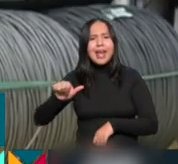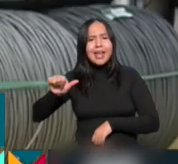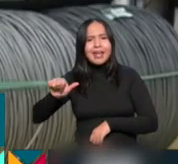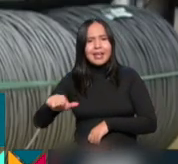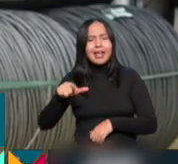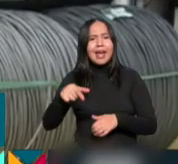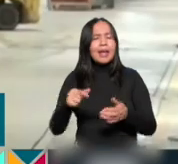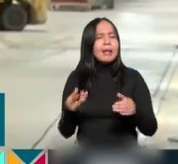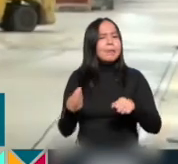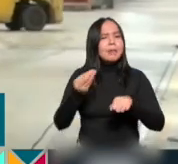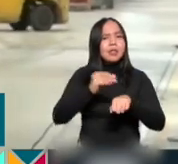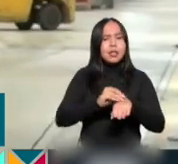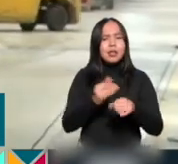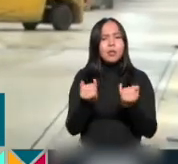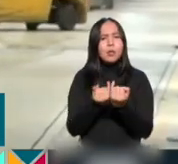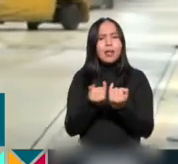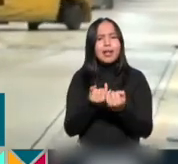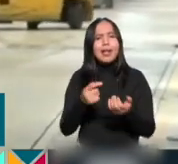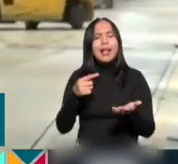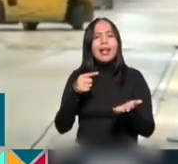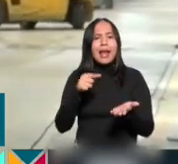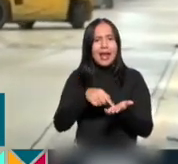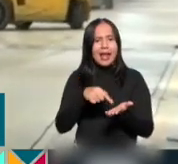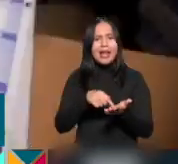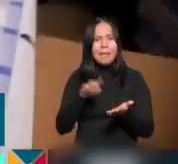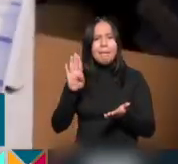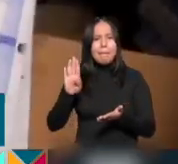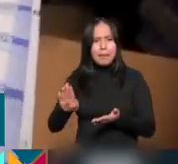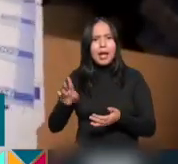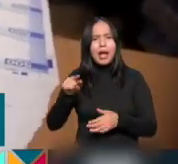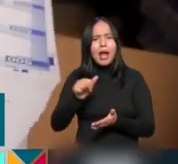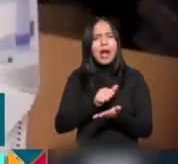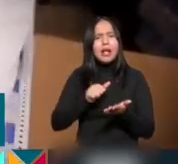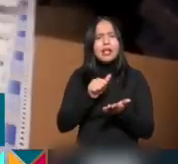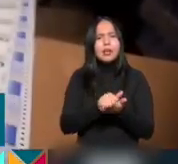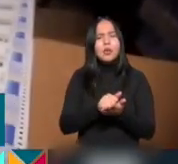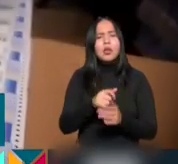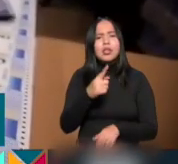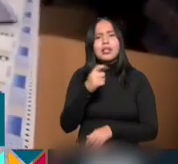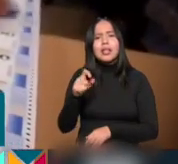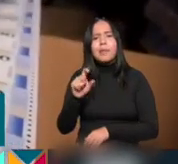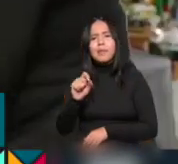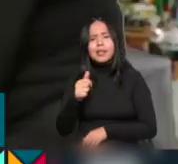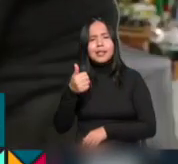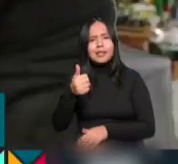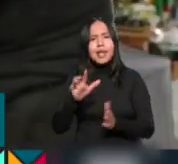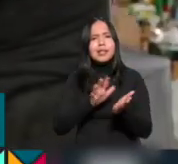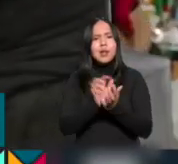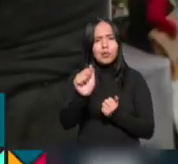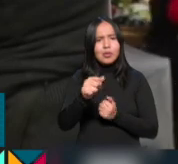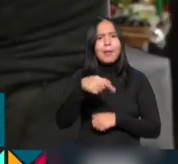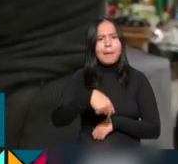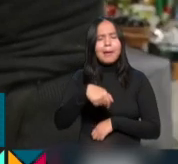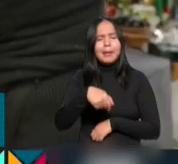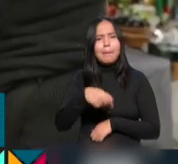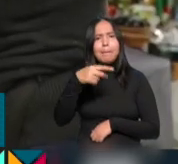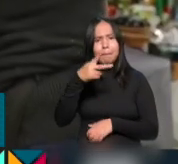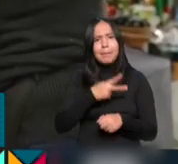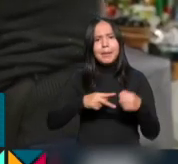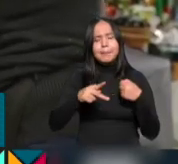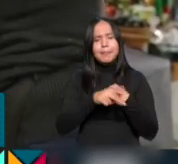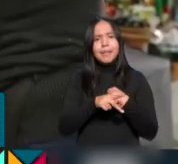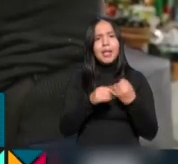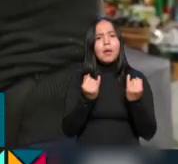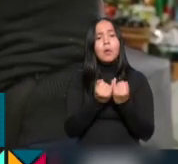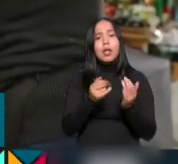adicionar un tercer párrafo a la fracción cuarta del apartado B del artículo 123 de la Constitución Política de nuestro país. Asimismo, la